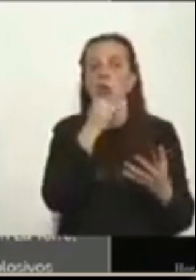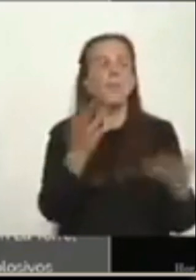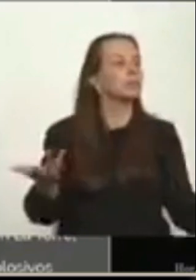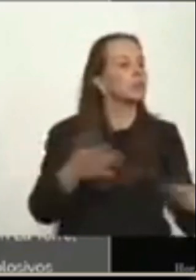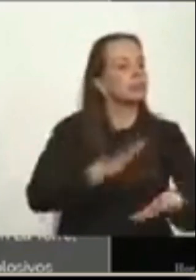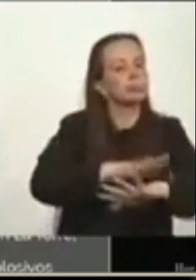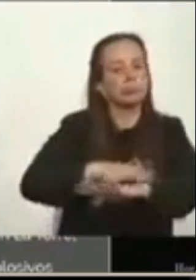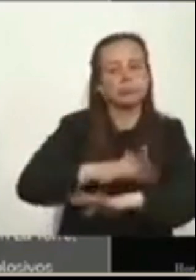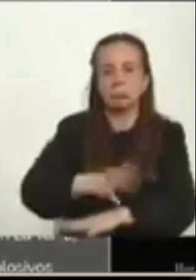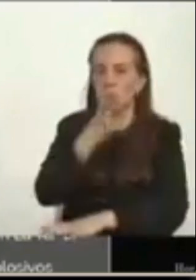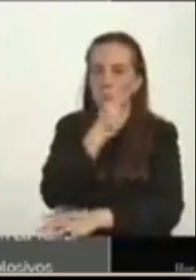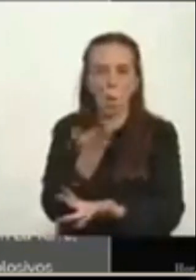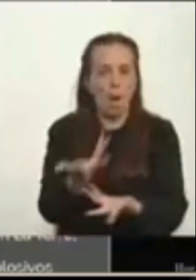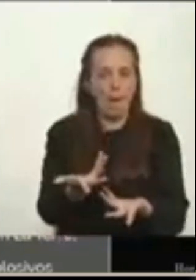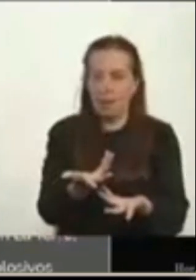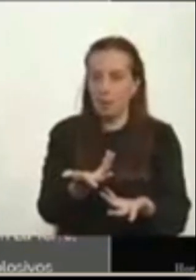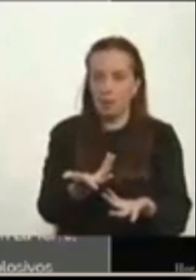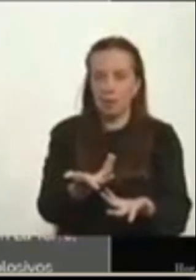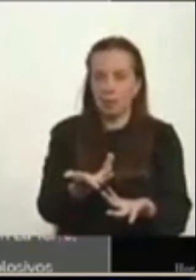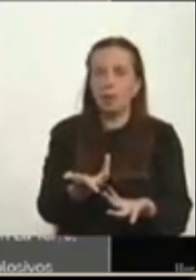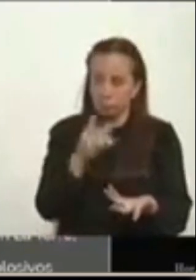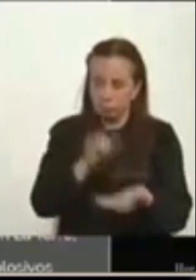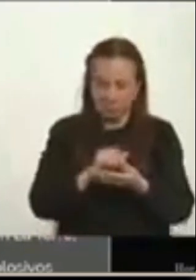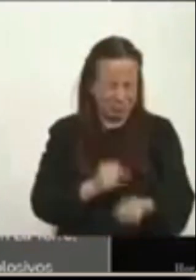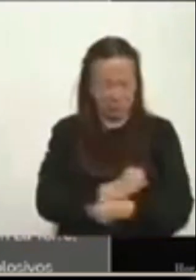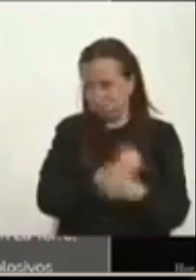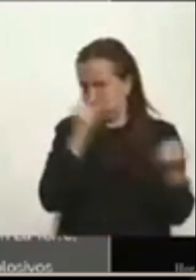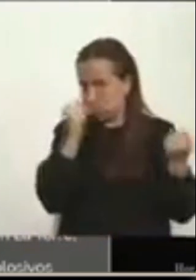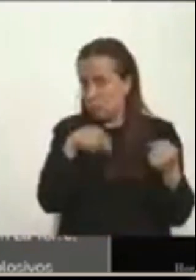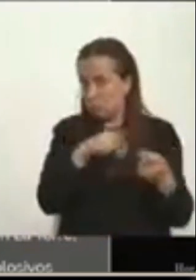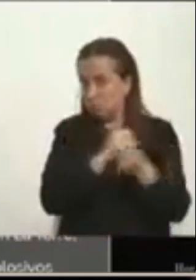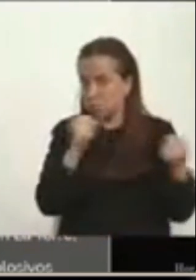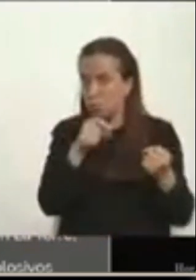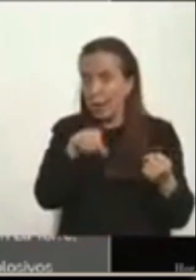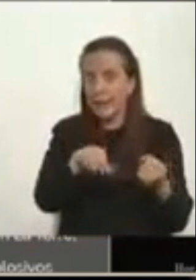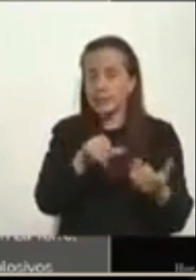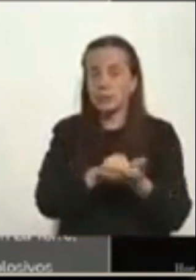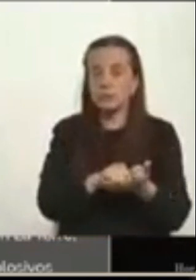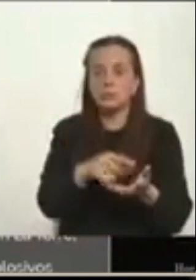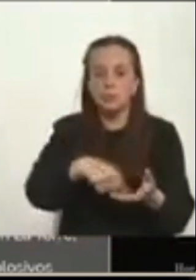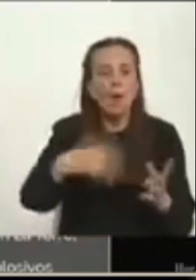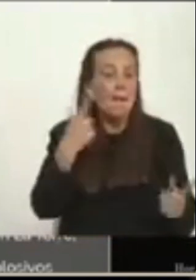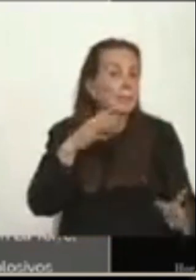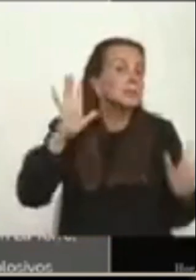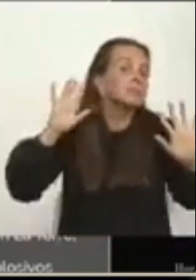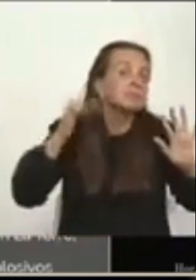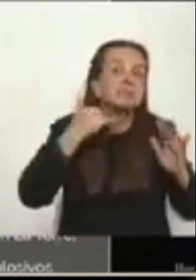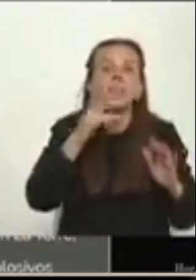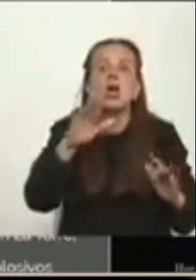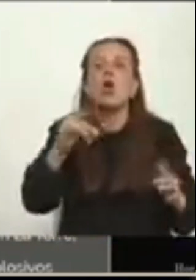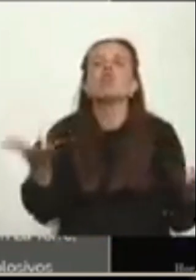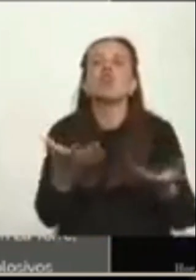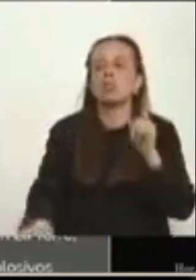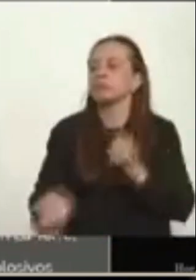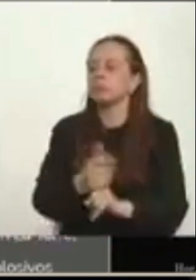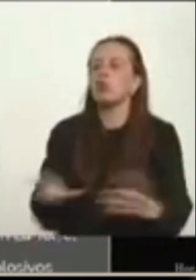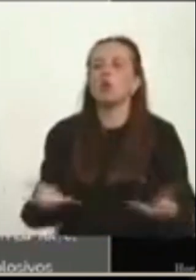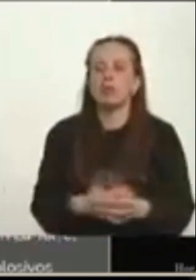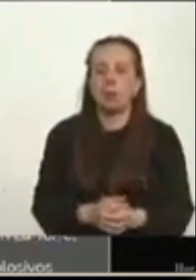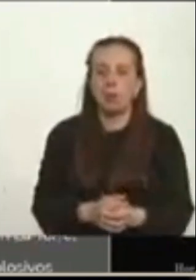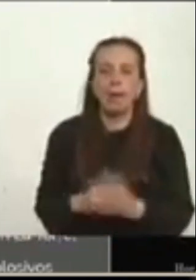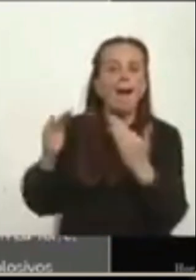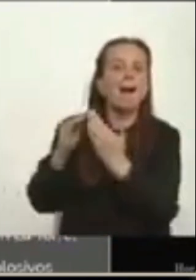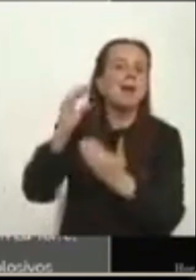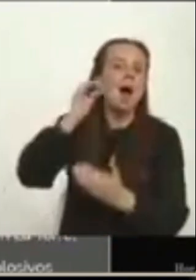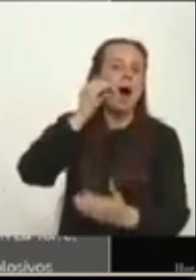criminal de ninguna azonada. Los explosivos que le capturaron, supuestamente saben dónde aparecieron, en la